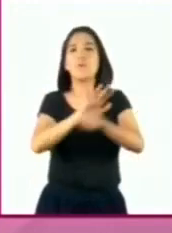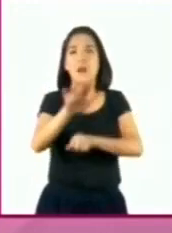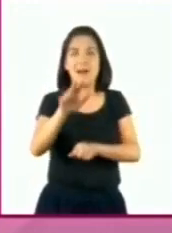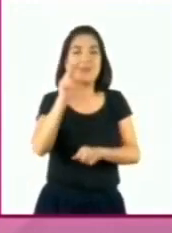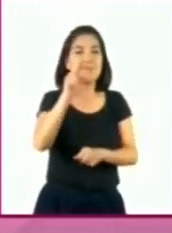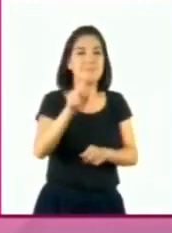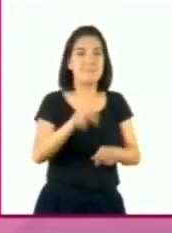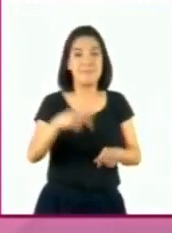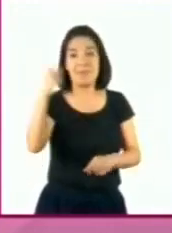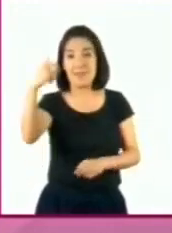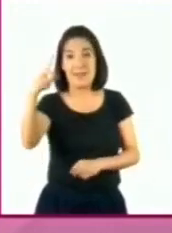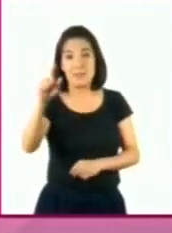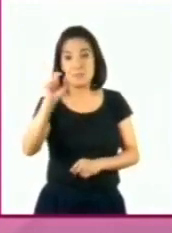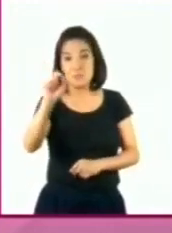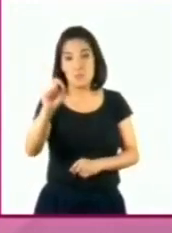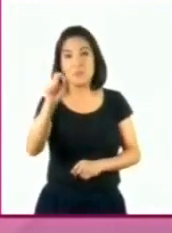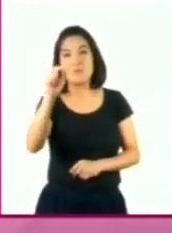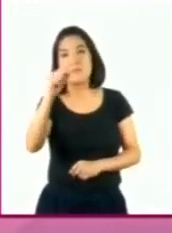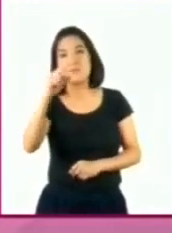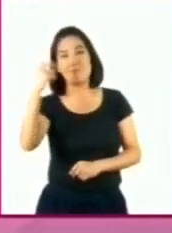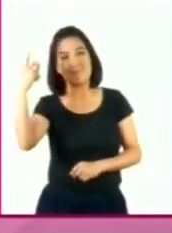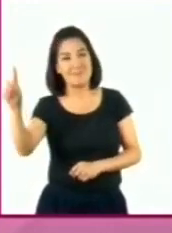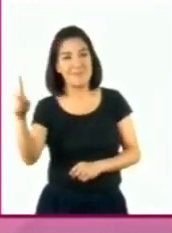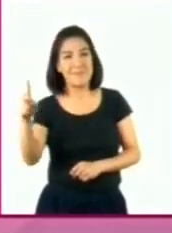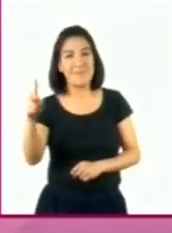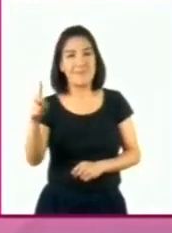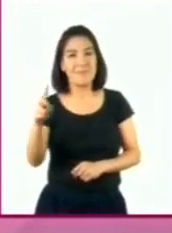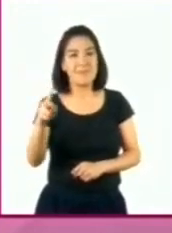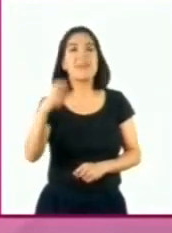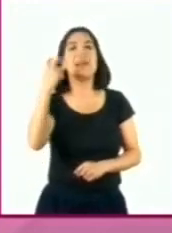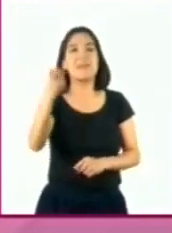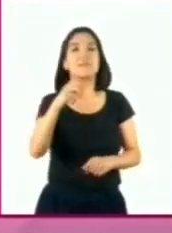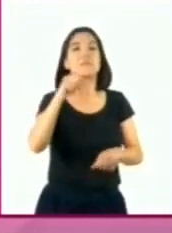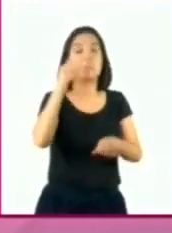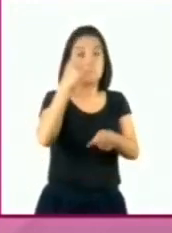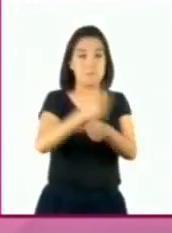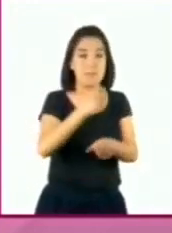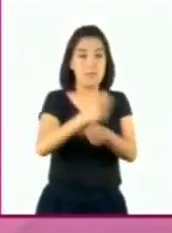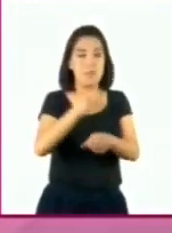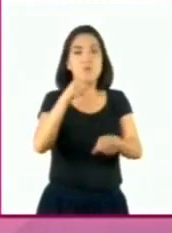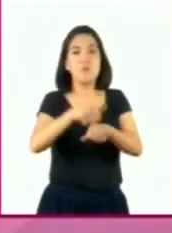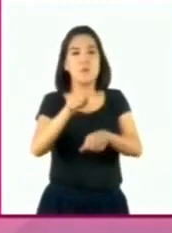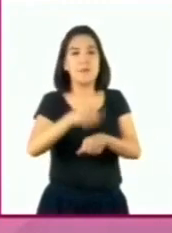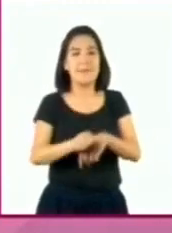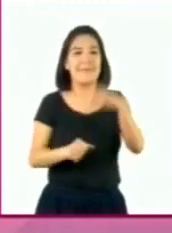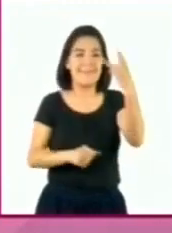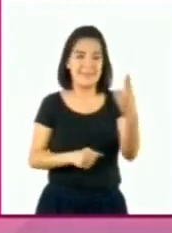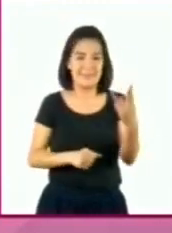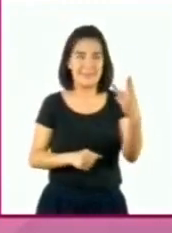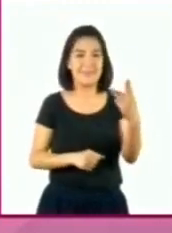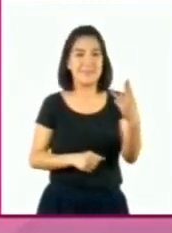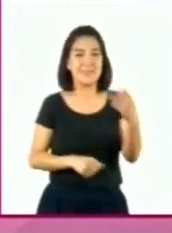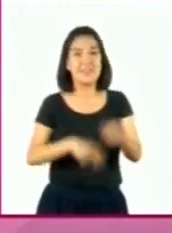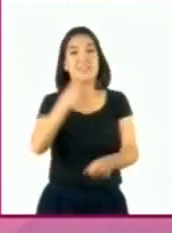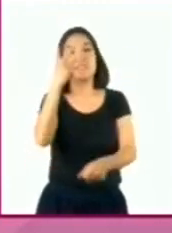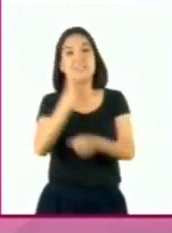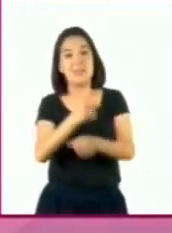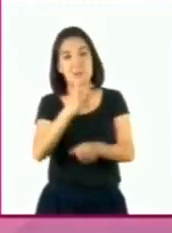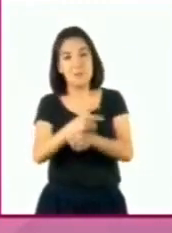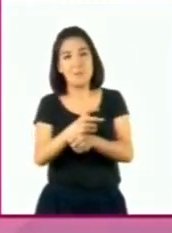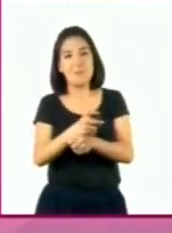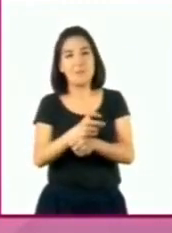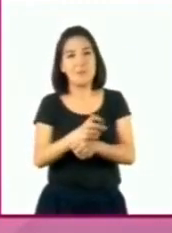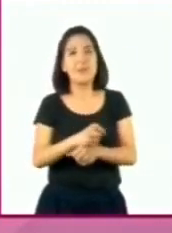a la derecha del punto decimal, se tiene en el primer número un 3 y en el segundo